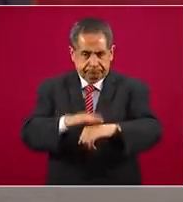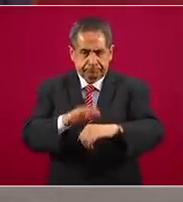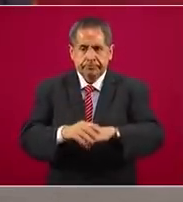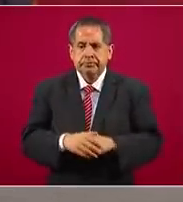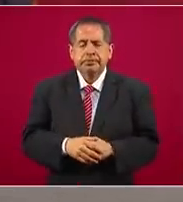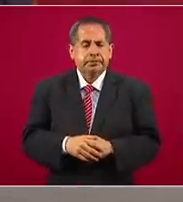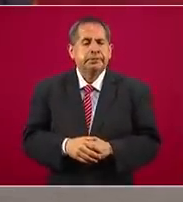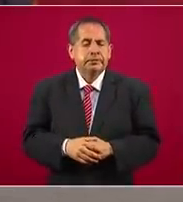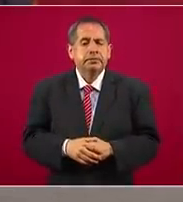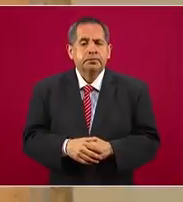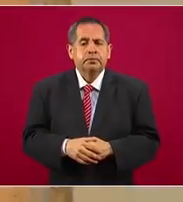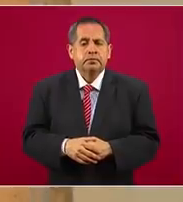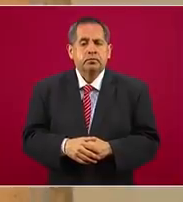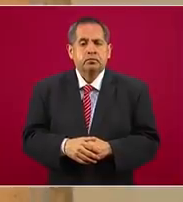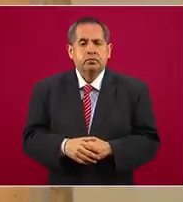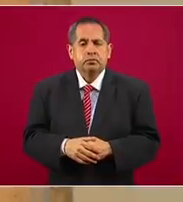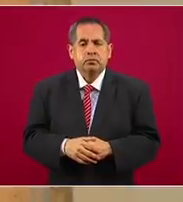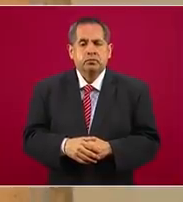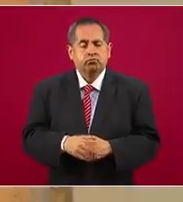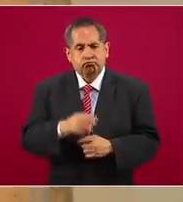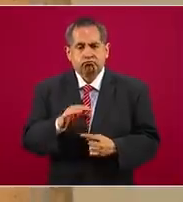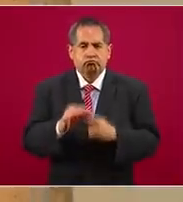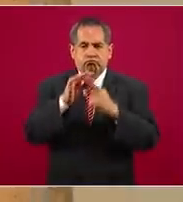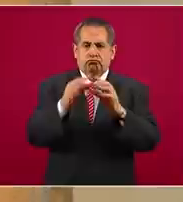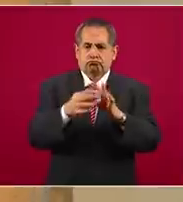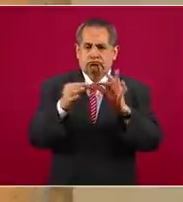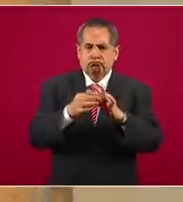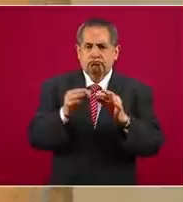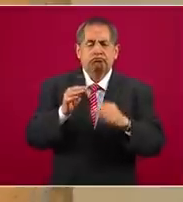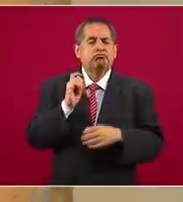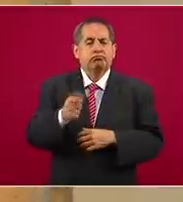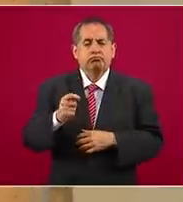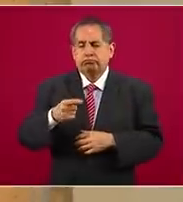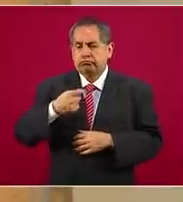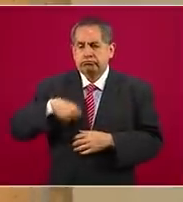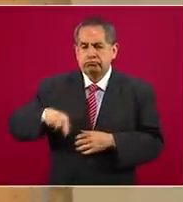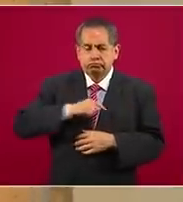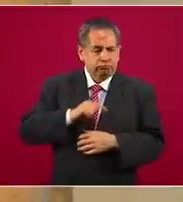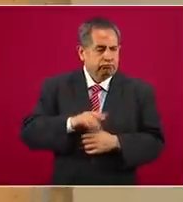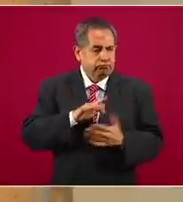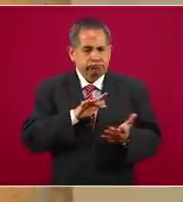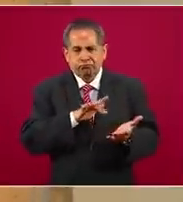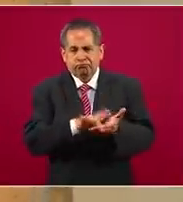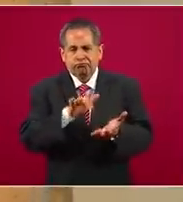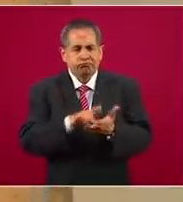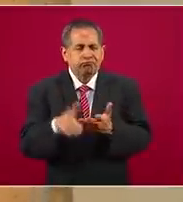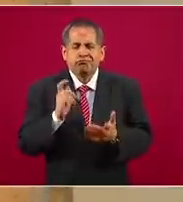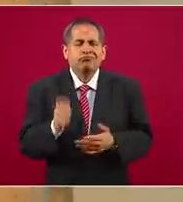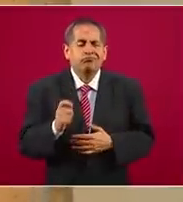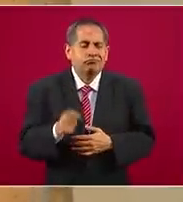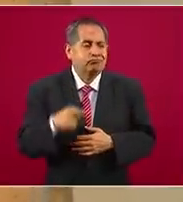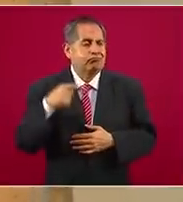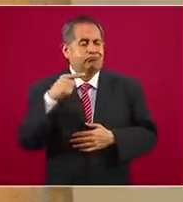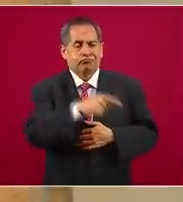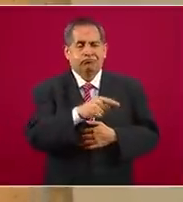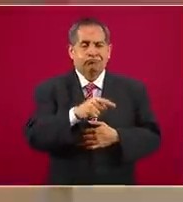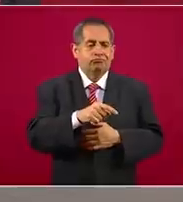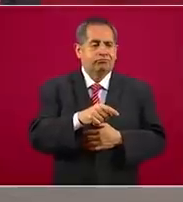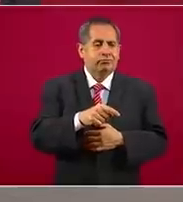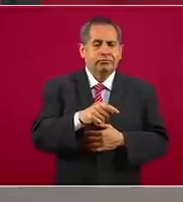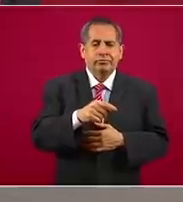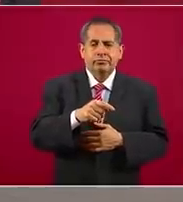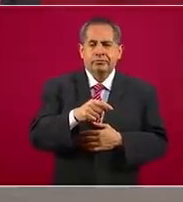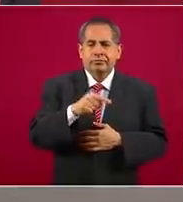el apoyo que quiero destacar en esta ocasión, el apoyo que se presta a la Secretaría de Agricultura y